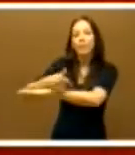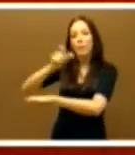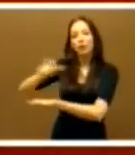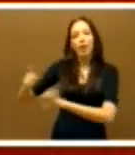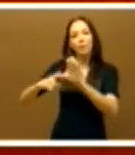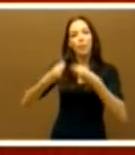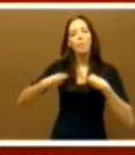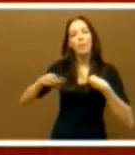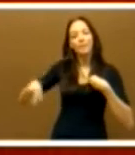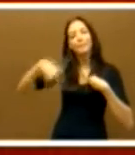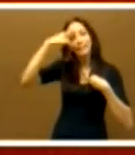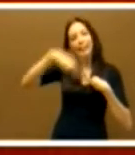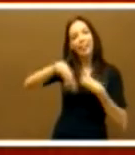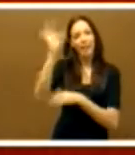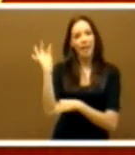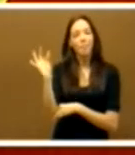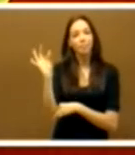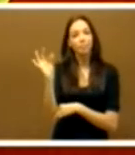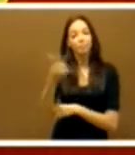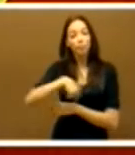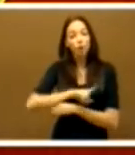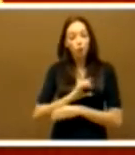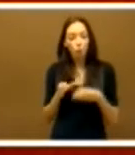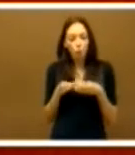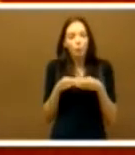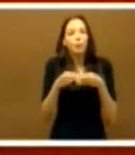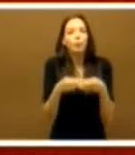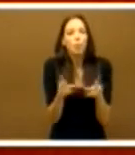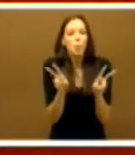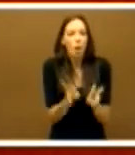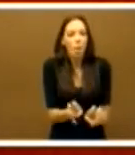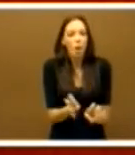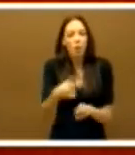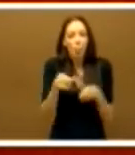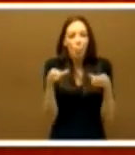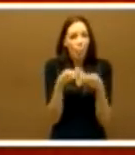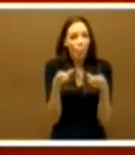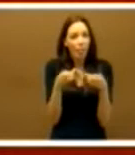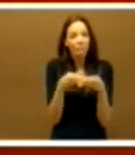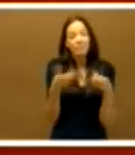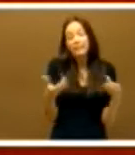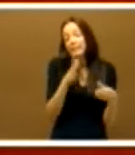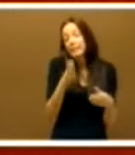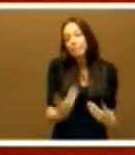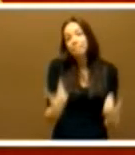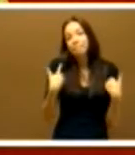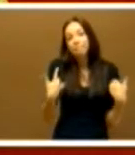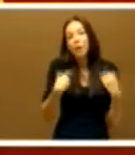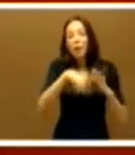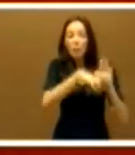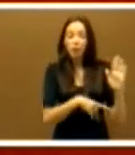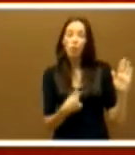últimos en llegar a esta Cámara. Somos el grupo minoritario. E insisto en que somos víctimas de un reglamento que no nos gusta,